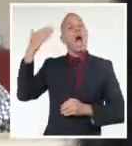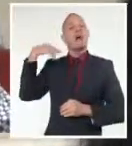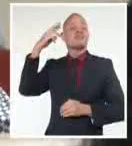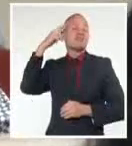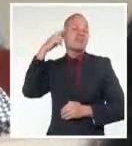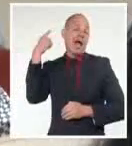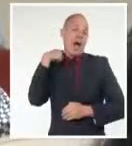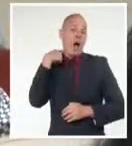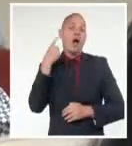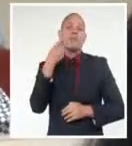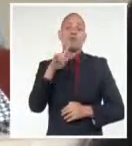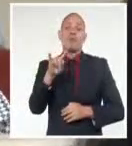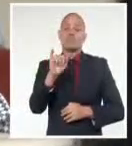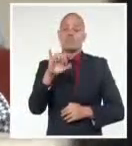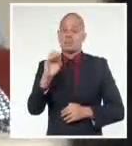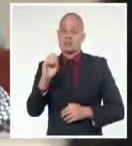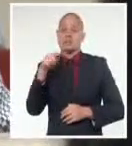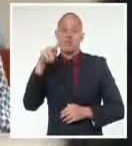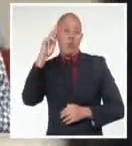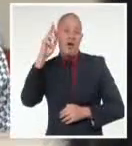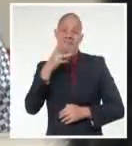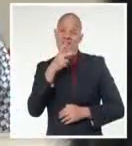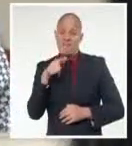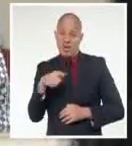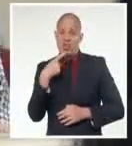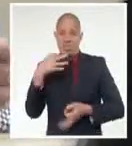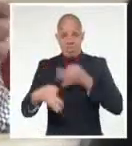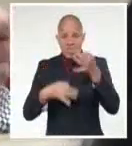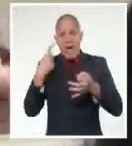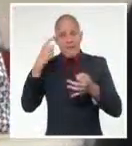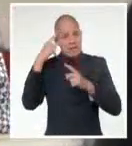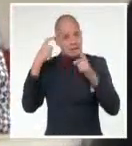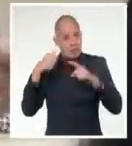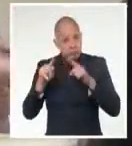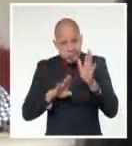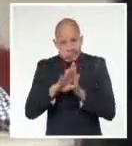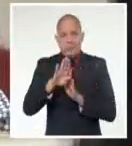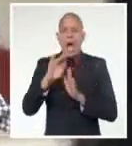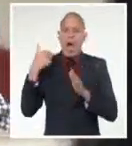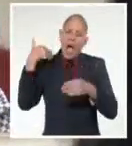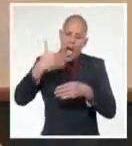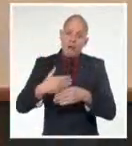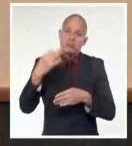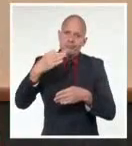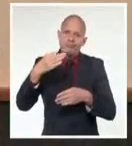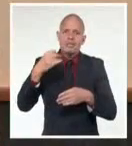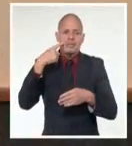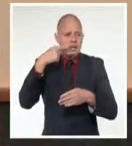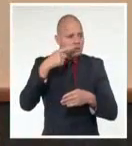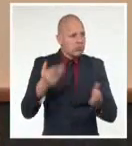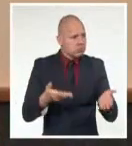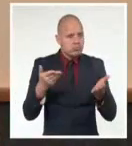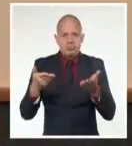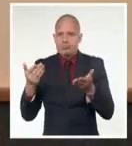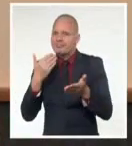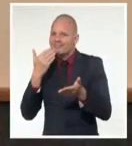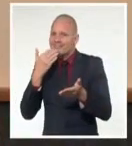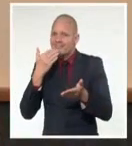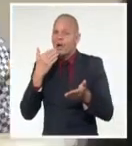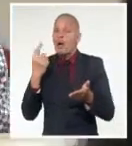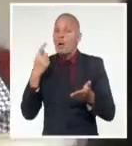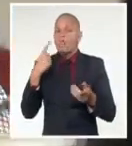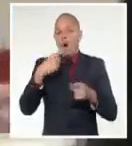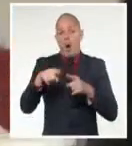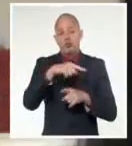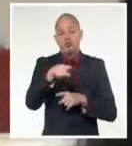cuando en el Paranifo expresó aquellas frases antológicas hasta el momento actual donde la dirección actual, donde usted presidente, han ido desarrollando